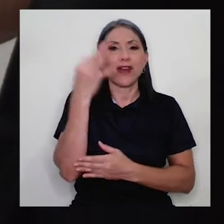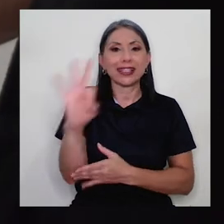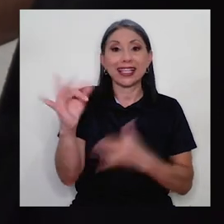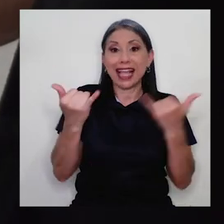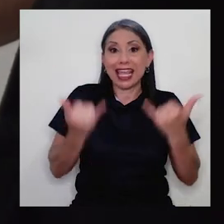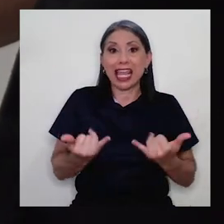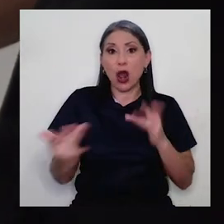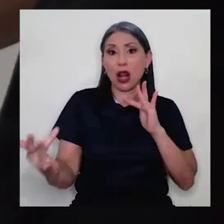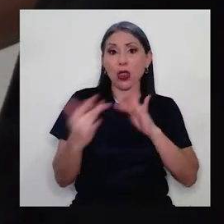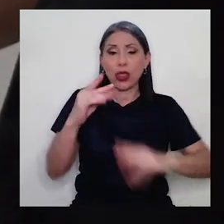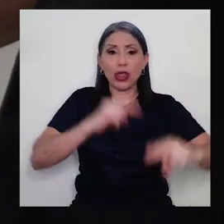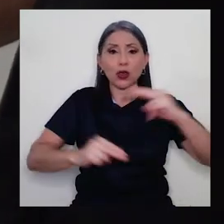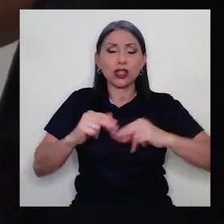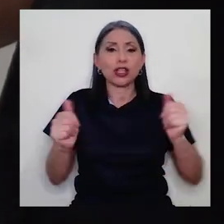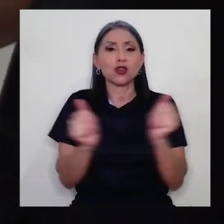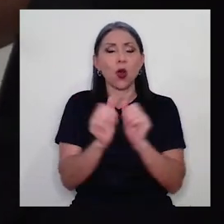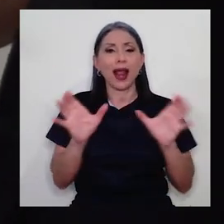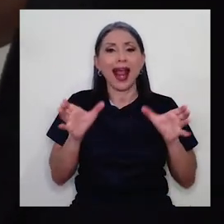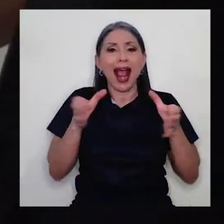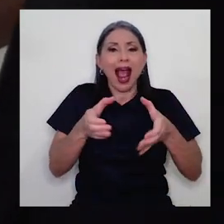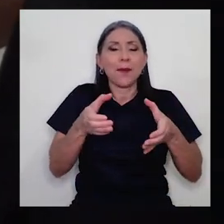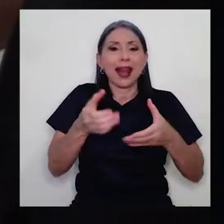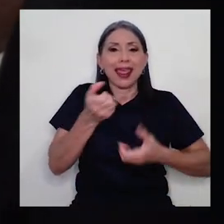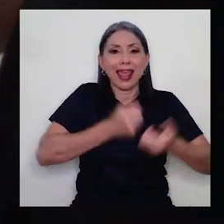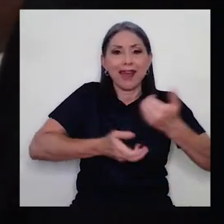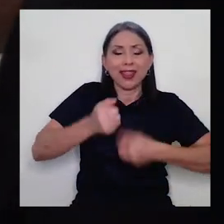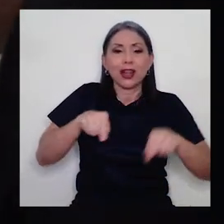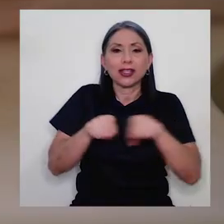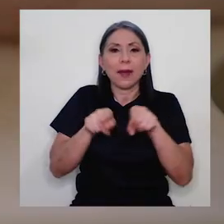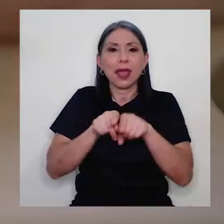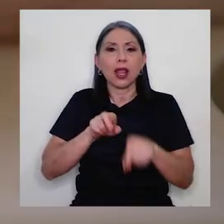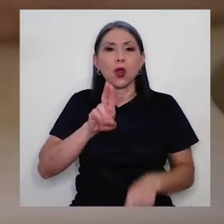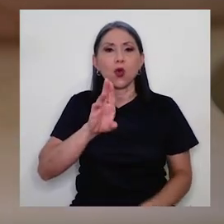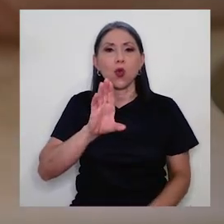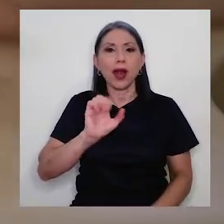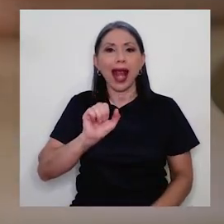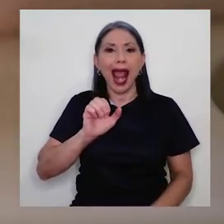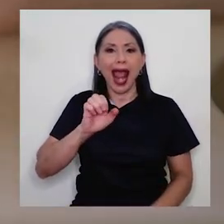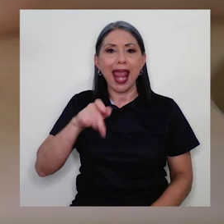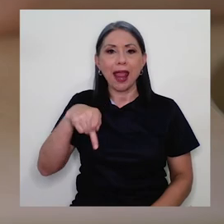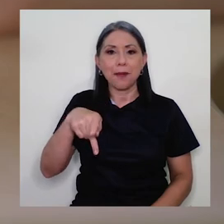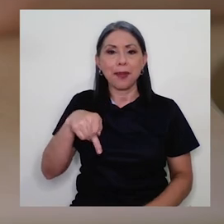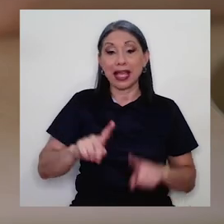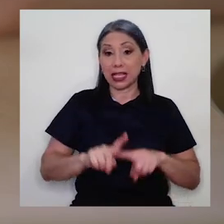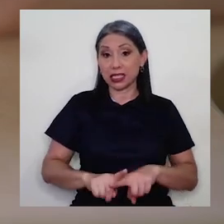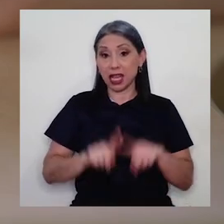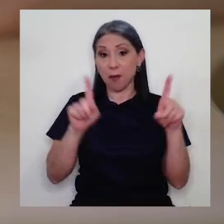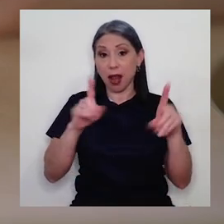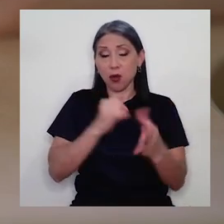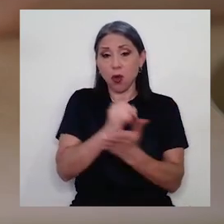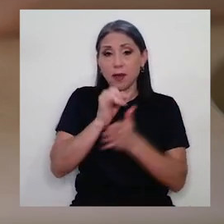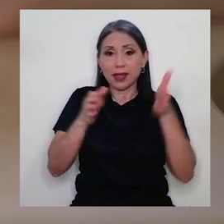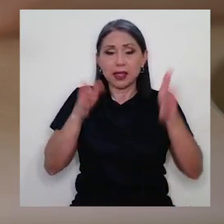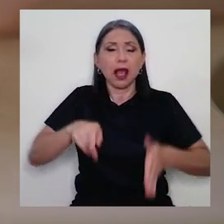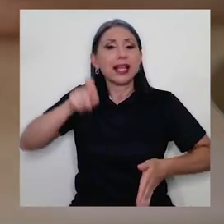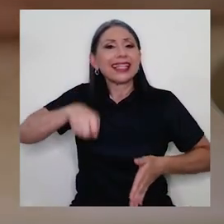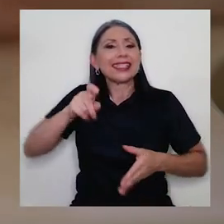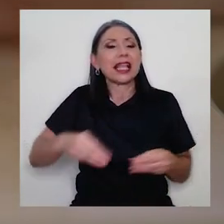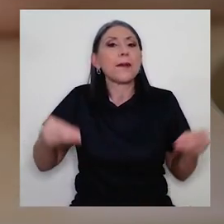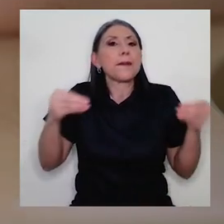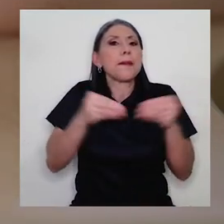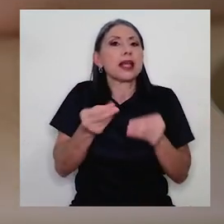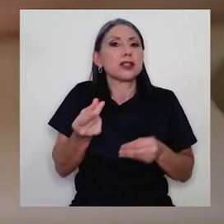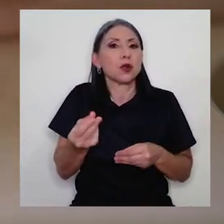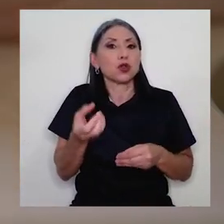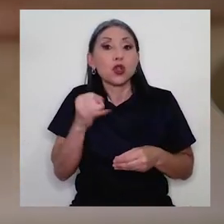negociaciones con la Cámara de Cafetaleros y con UCAEP. Sin embargo, los investigadores requieren de más recurso.